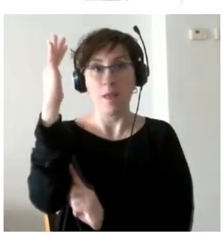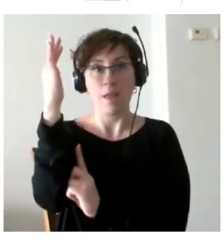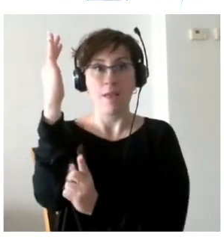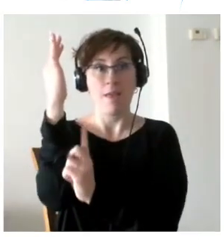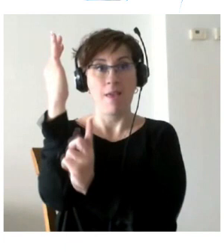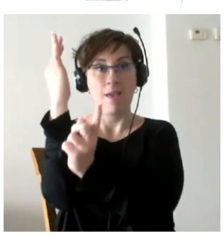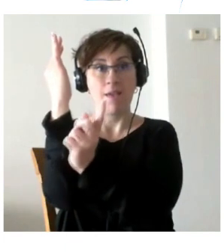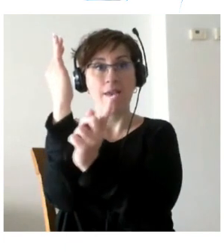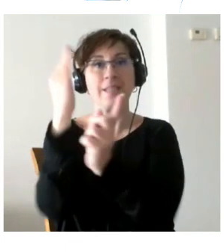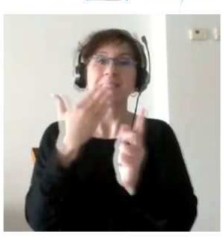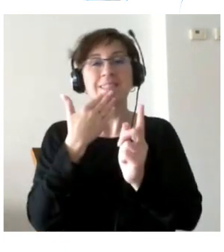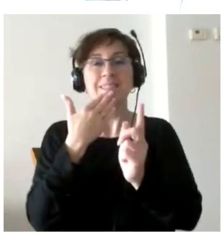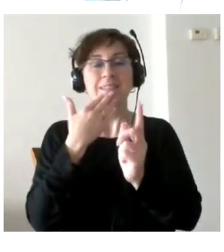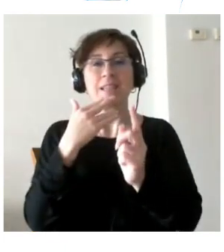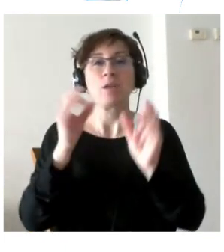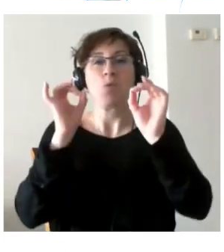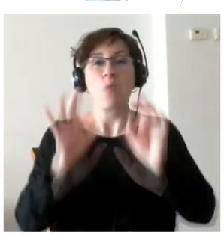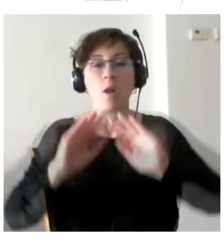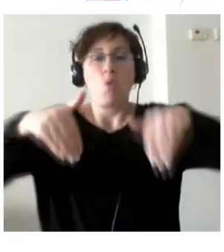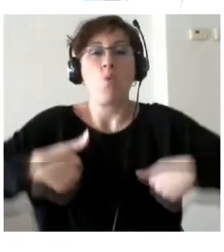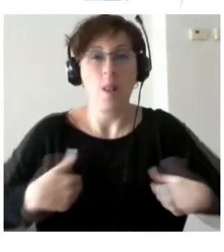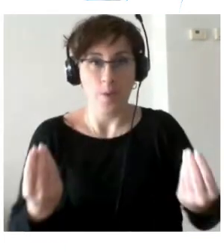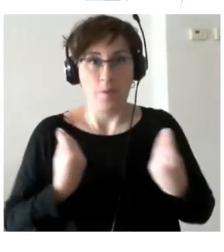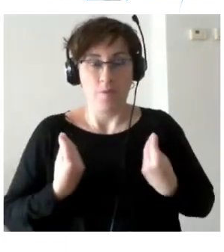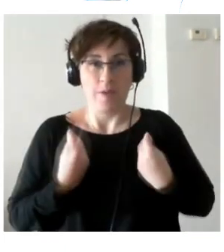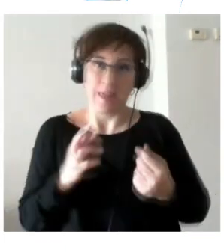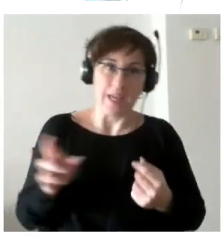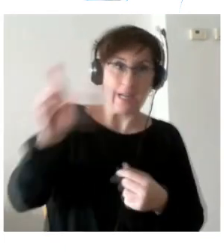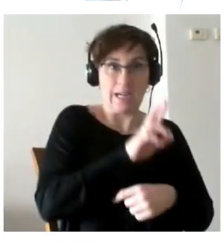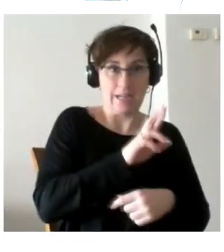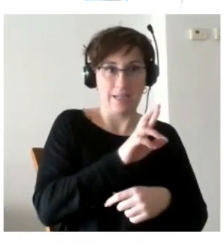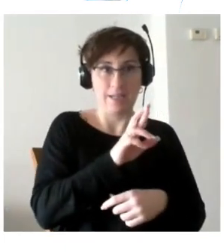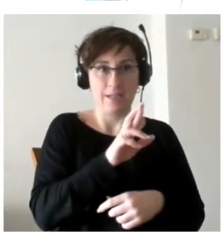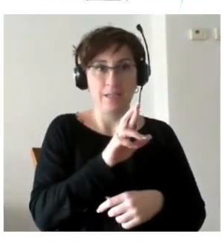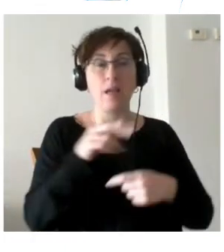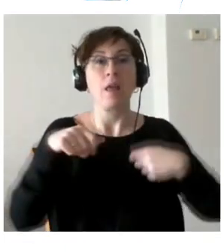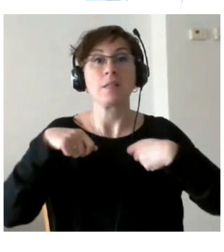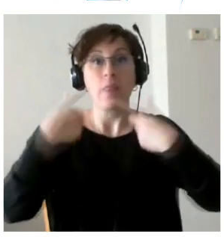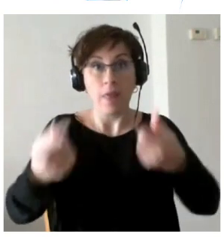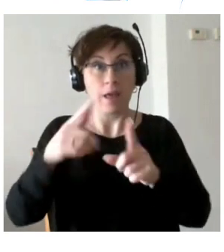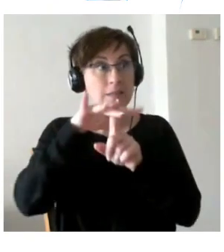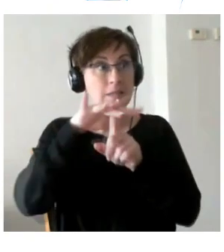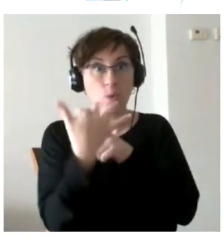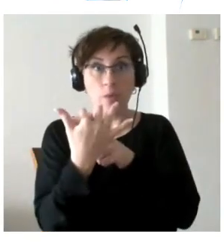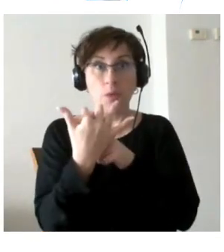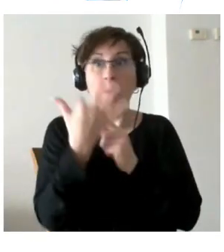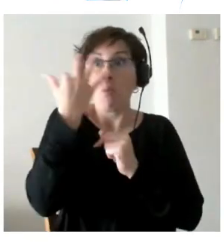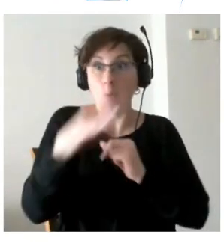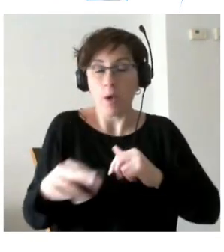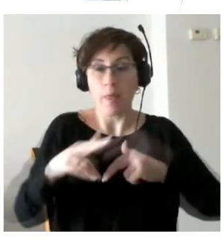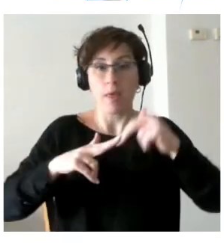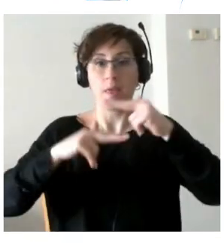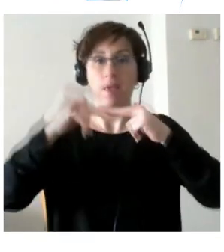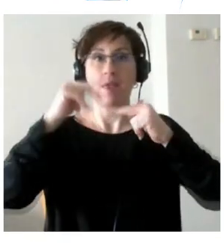algo que tiene esta potencia de que cuando se conduce cuando se generan condiciones para que puedan aflorar ciertas cosas la